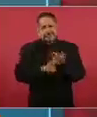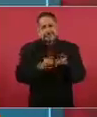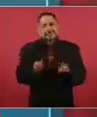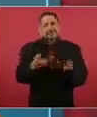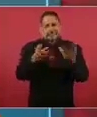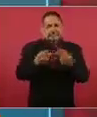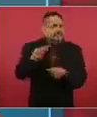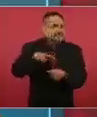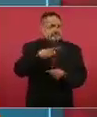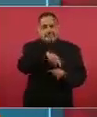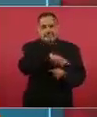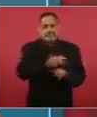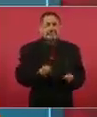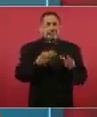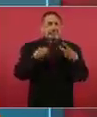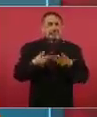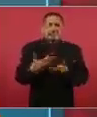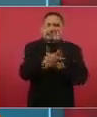¿Cuántos están amparados?